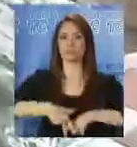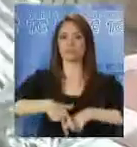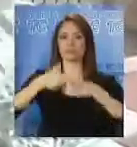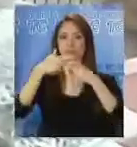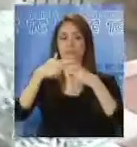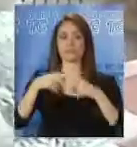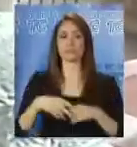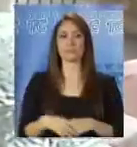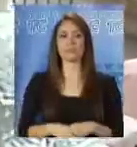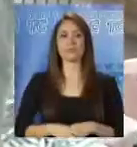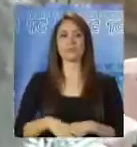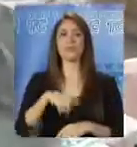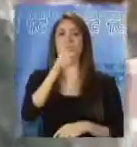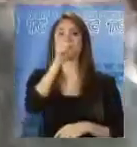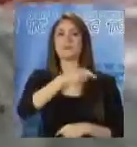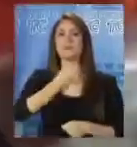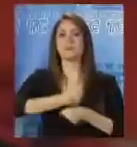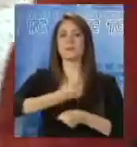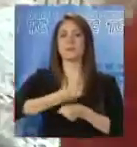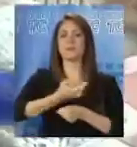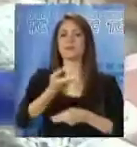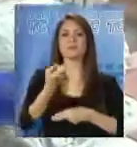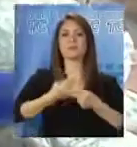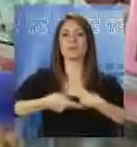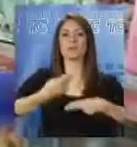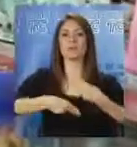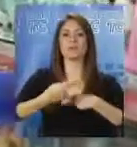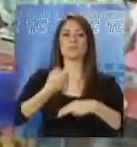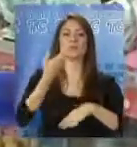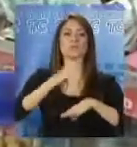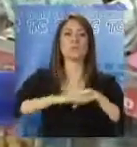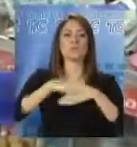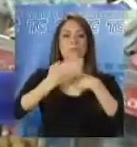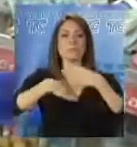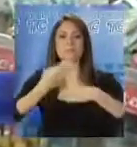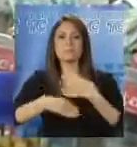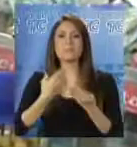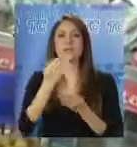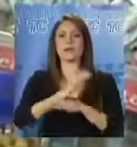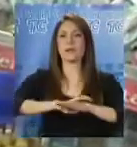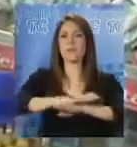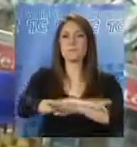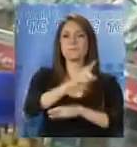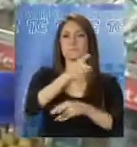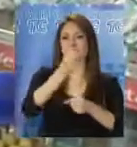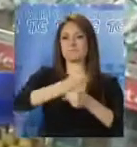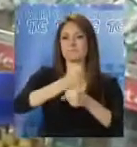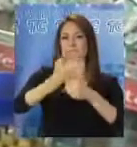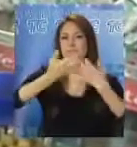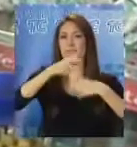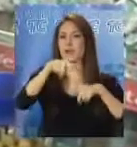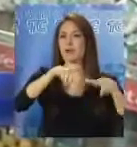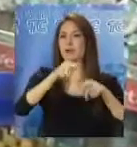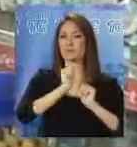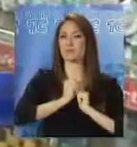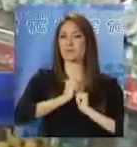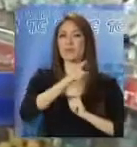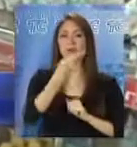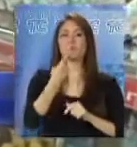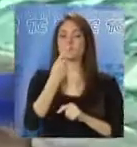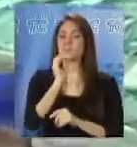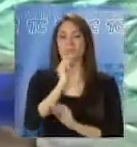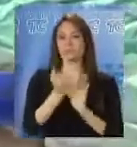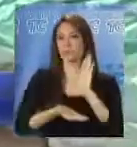Genoveva Mayaseila es comerciante de productos de higiene personal. Menciona que desde que entraron en vigencia las medidas arancelarias para productos